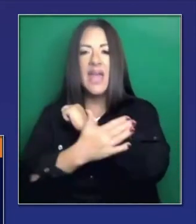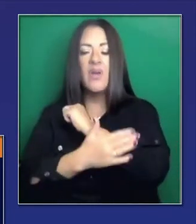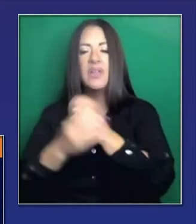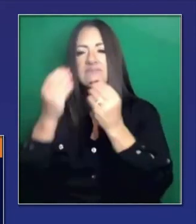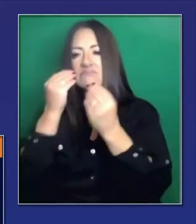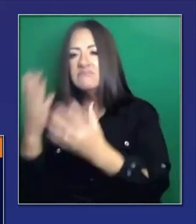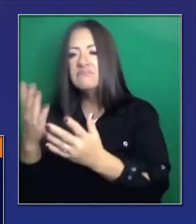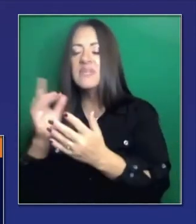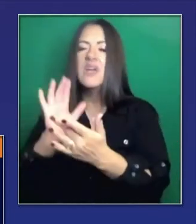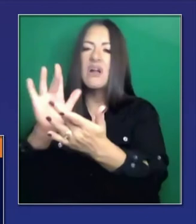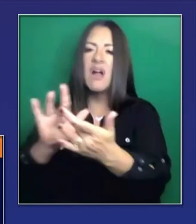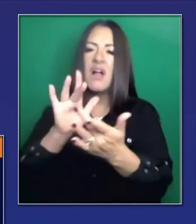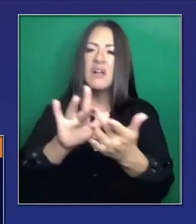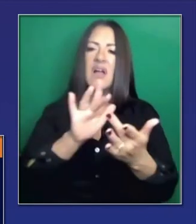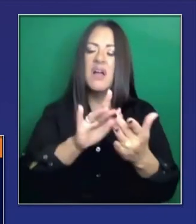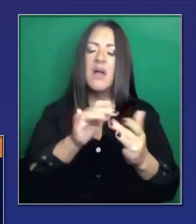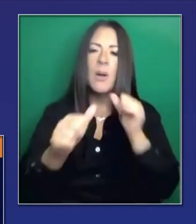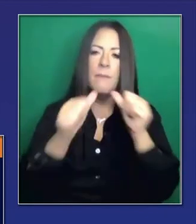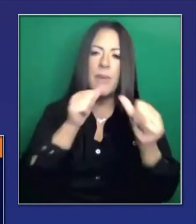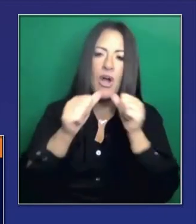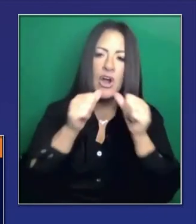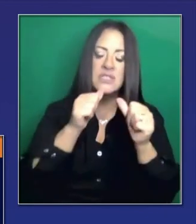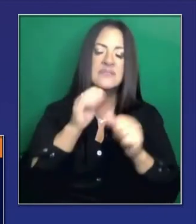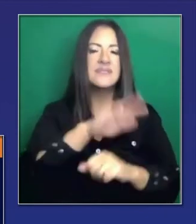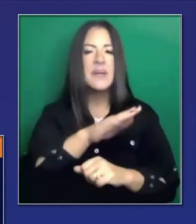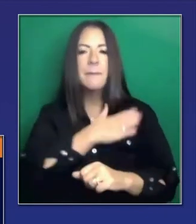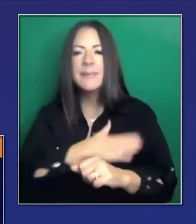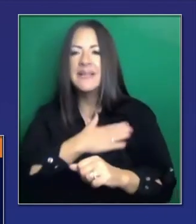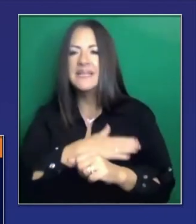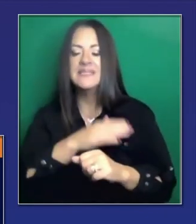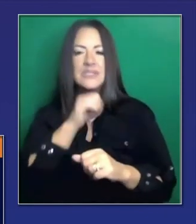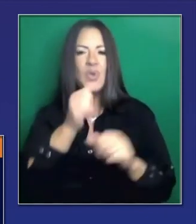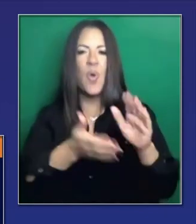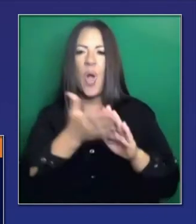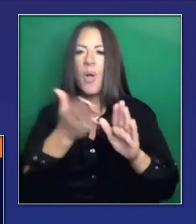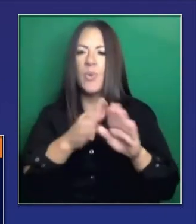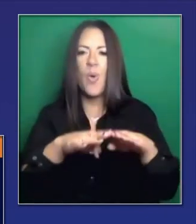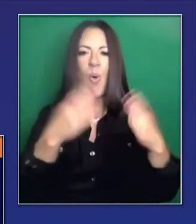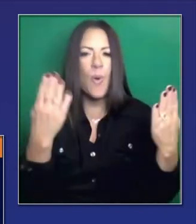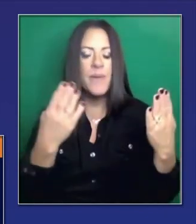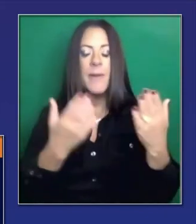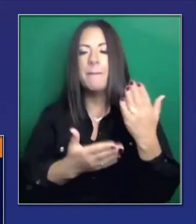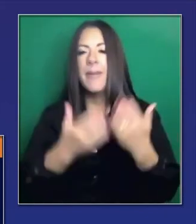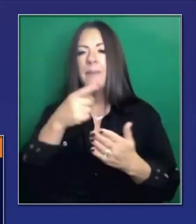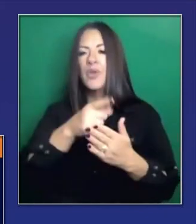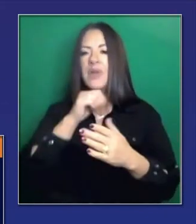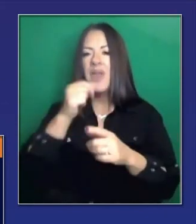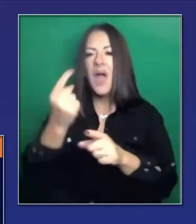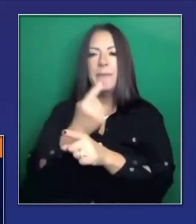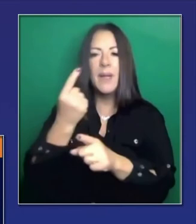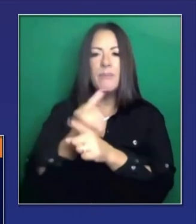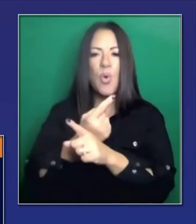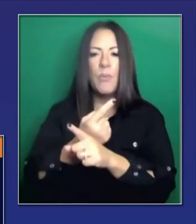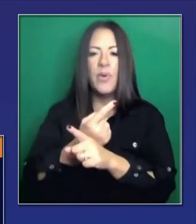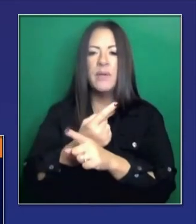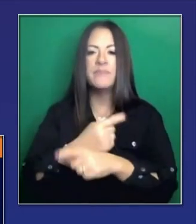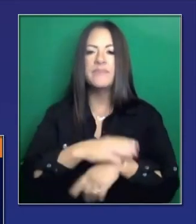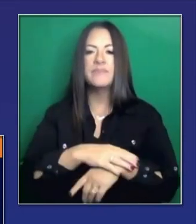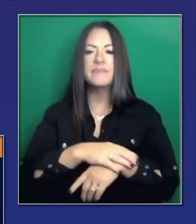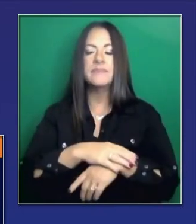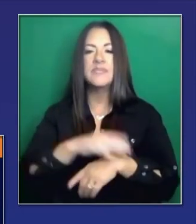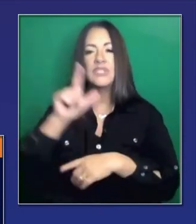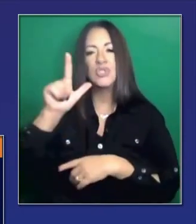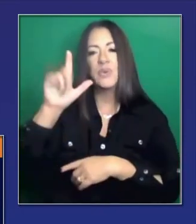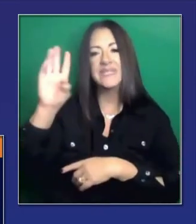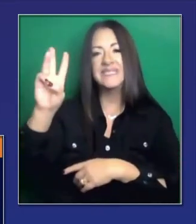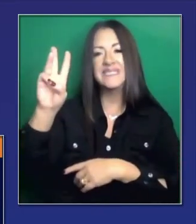comunicarnos con bares, restaurantes que siguen operando, pero que no lo hacen apropiadamente. Y pueden ver en esta transferencia,